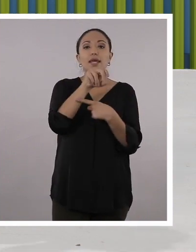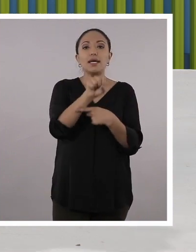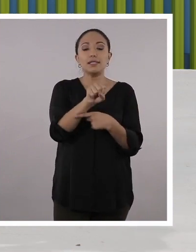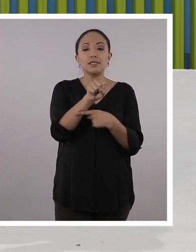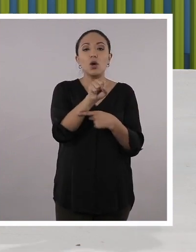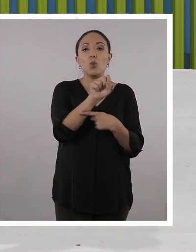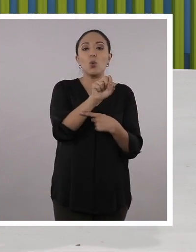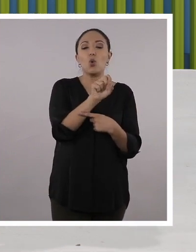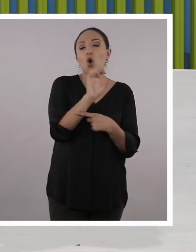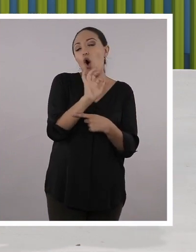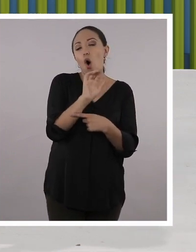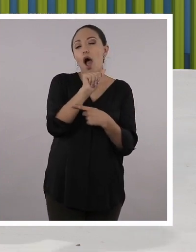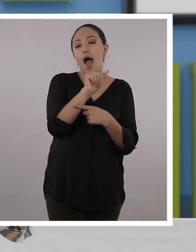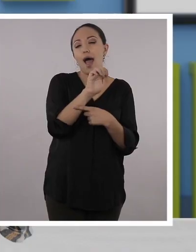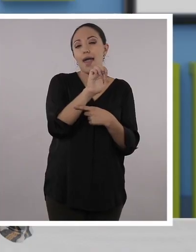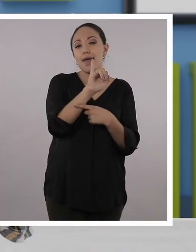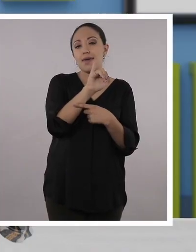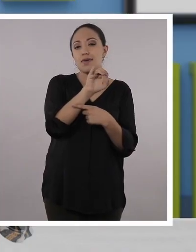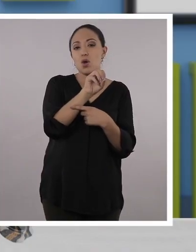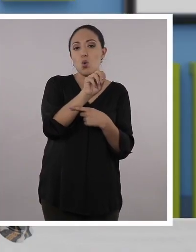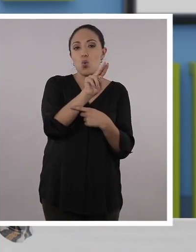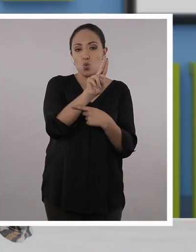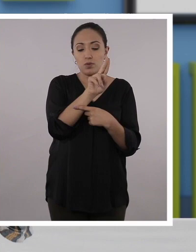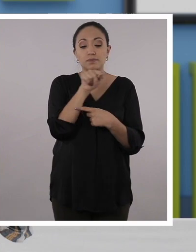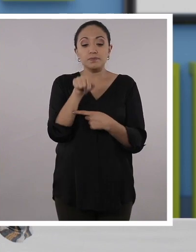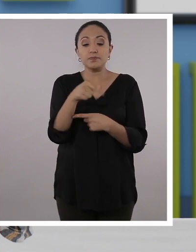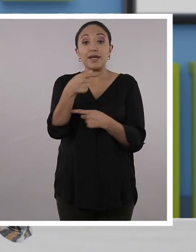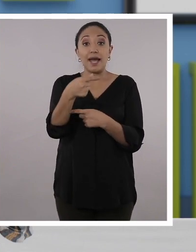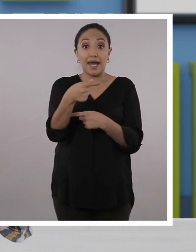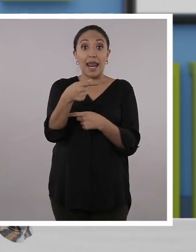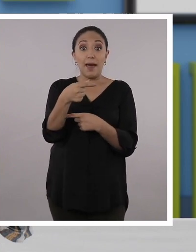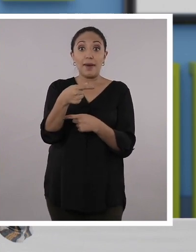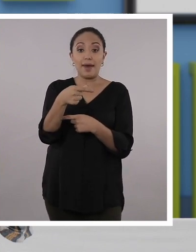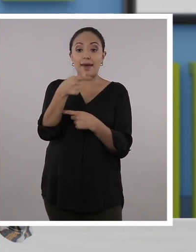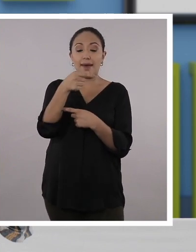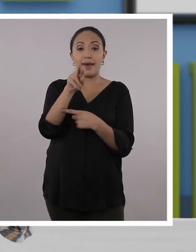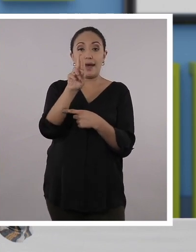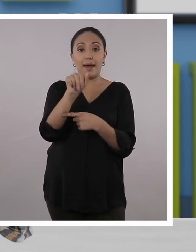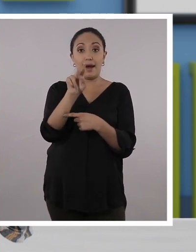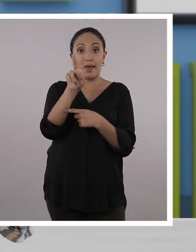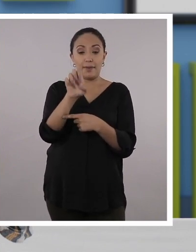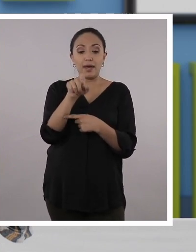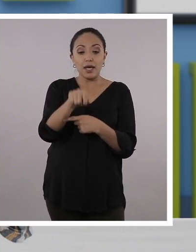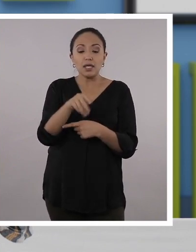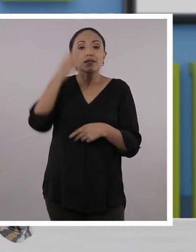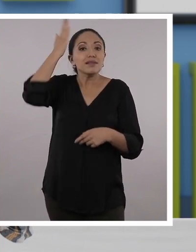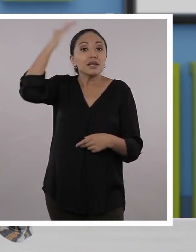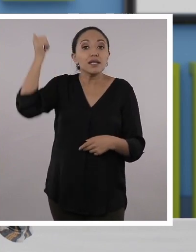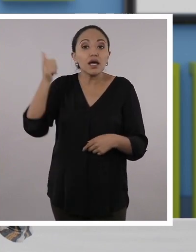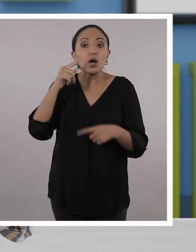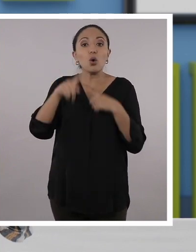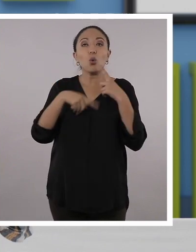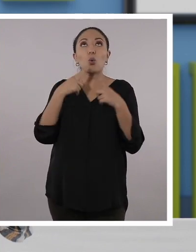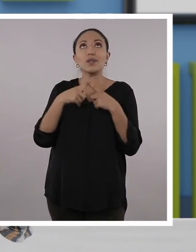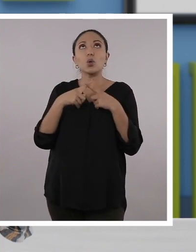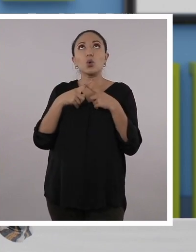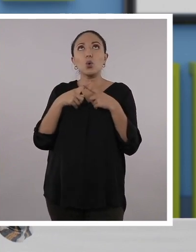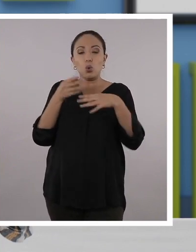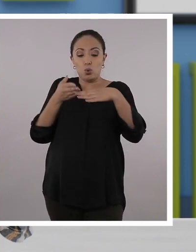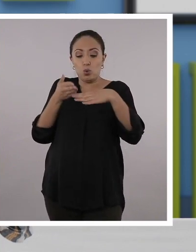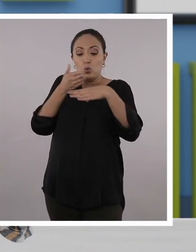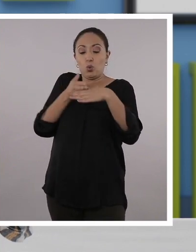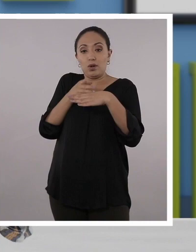S o vocal. En las graves, cuando la tilde estaba en la penúltima sílaba y terminaba